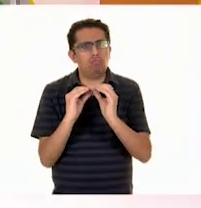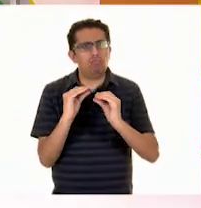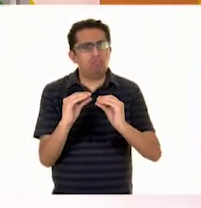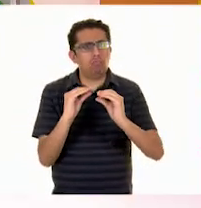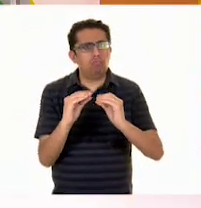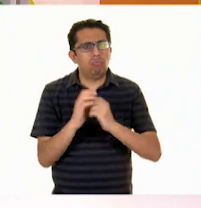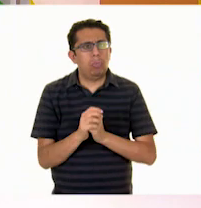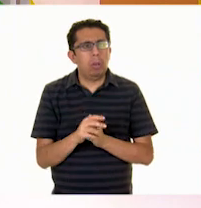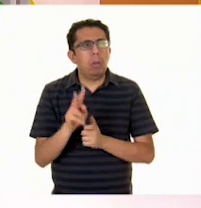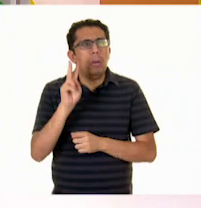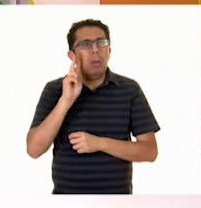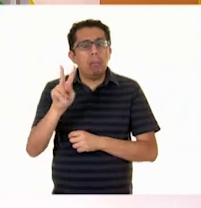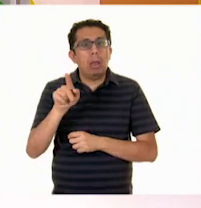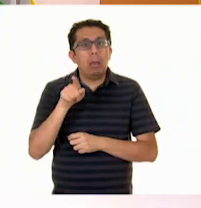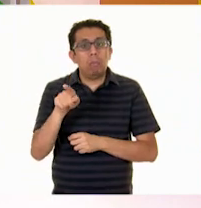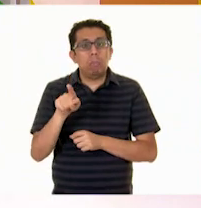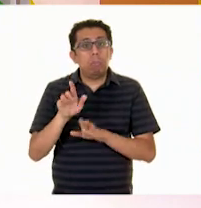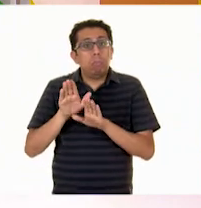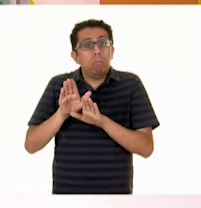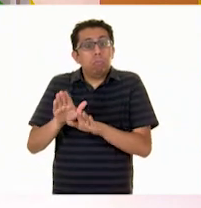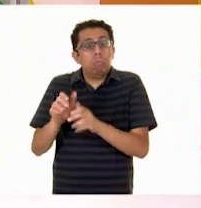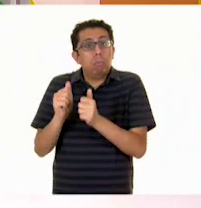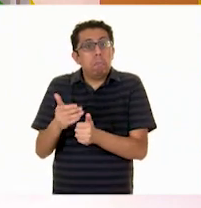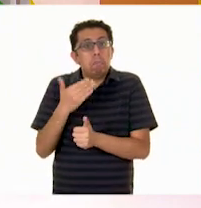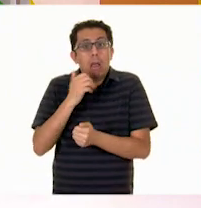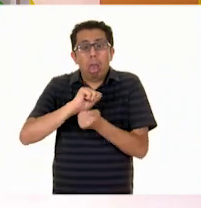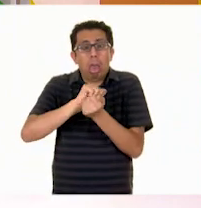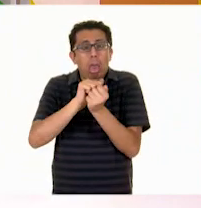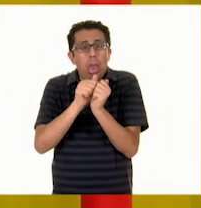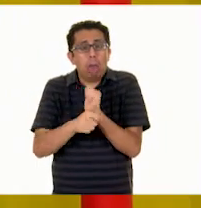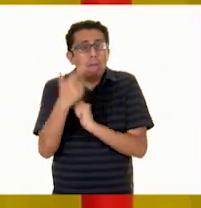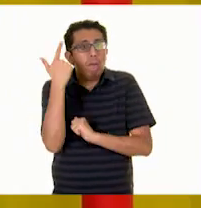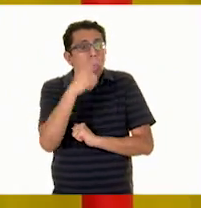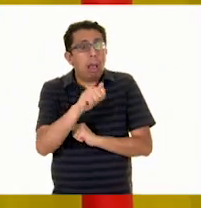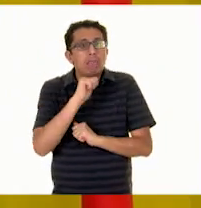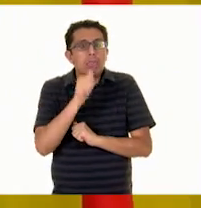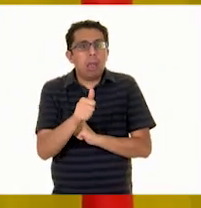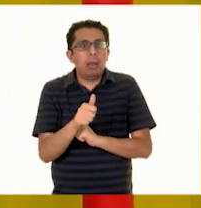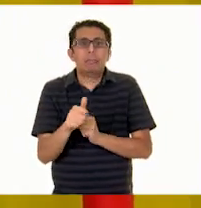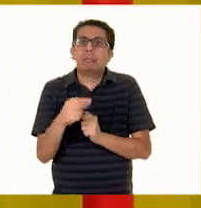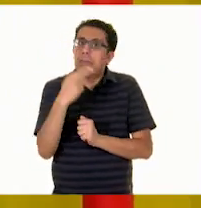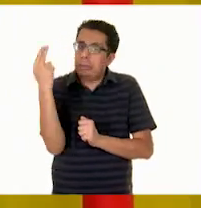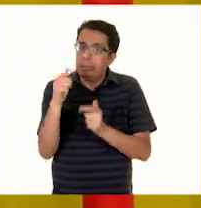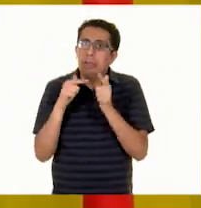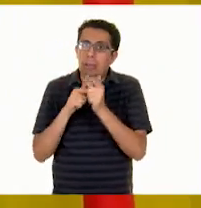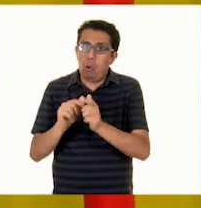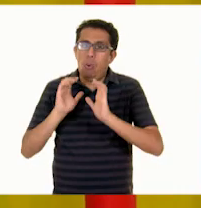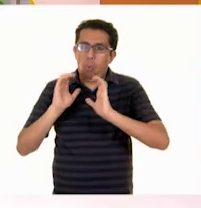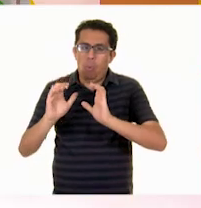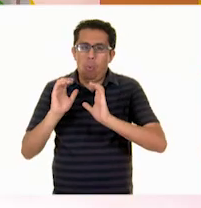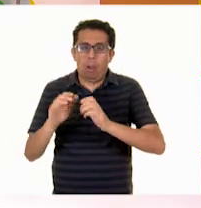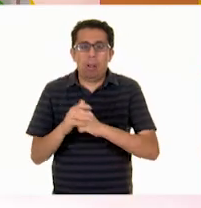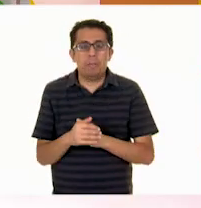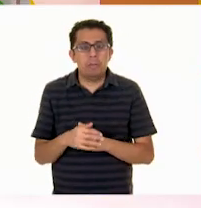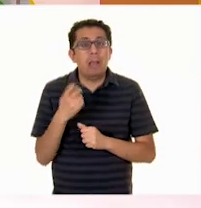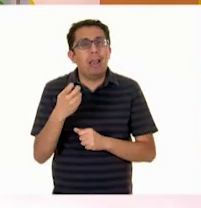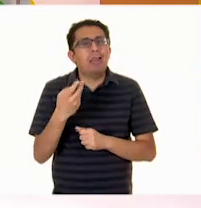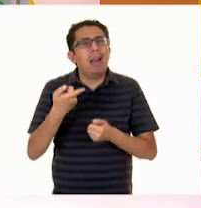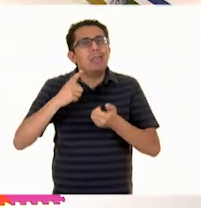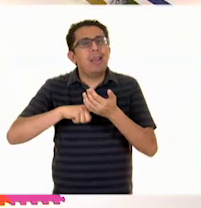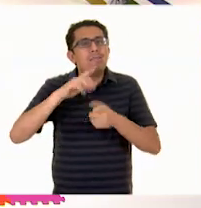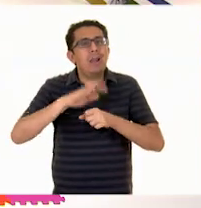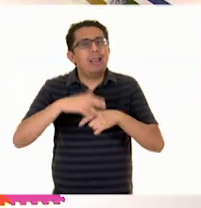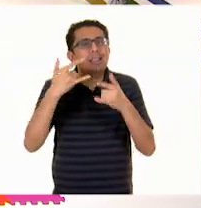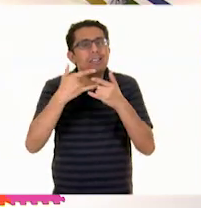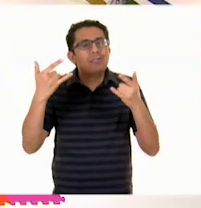Mira cuántos años ha permanecido y no se ha hecho fea. Hay que seguirla cuidando para que tenga todavía más historia que contar.